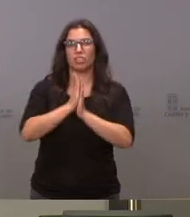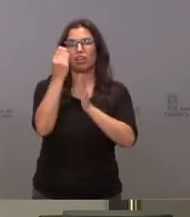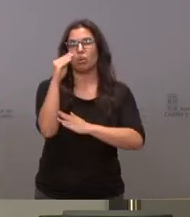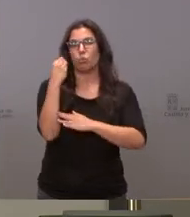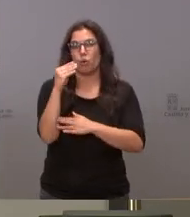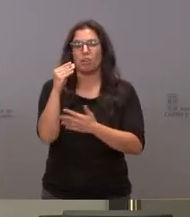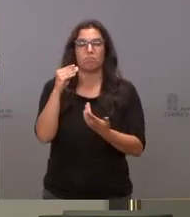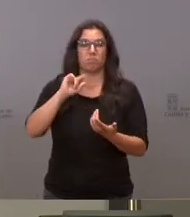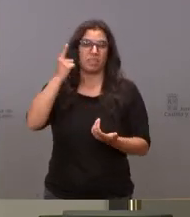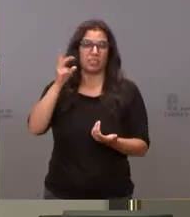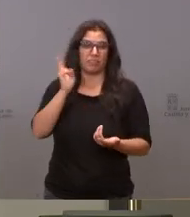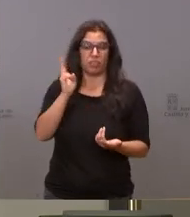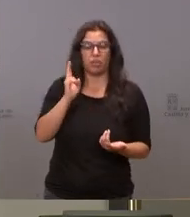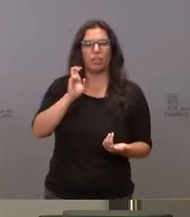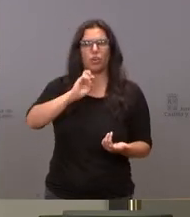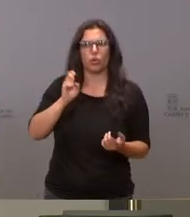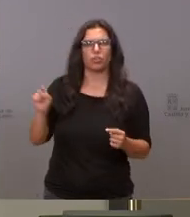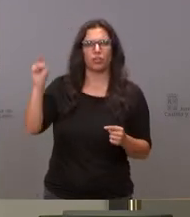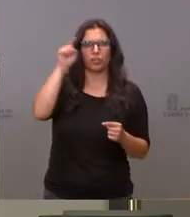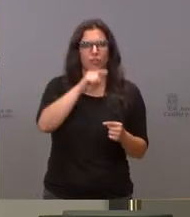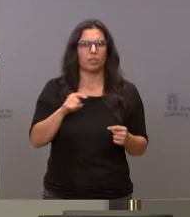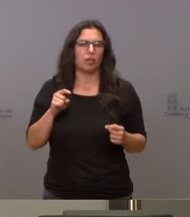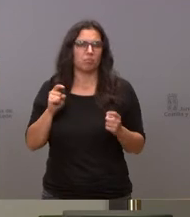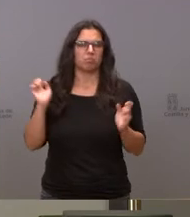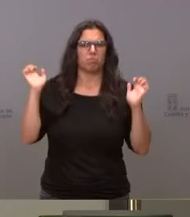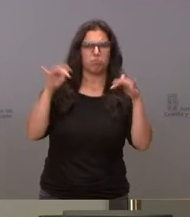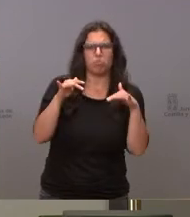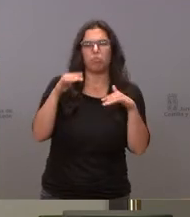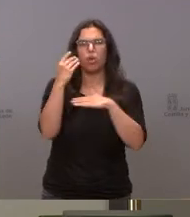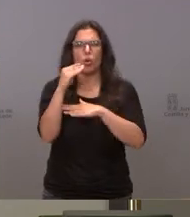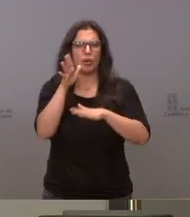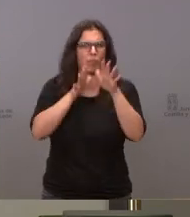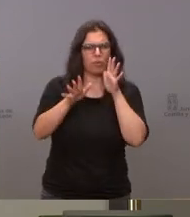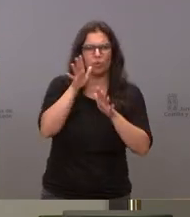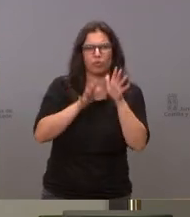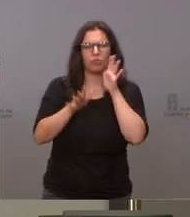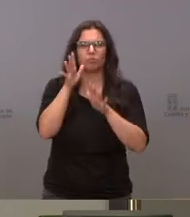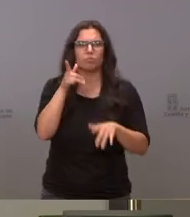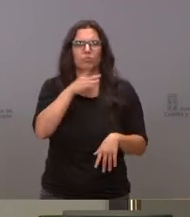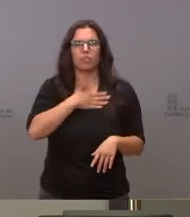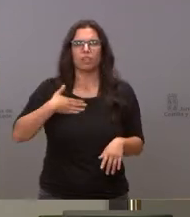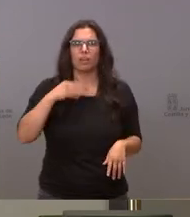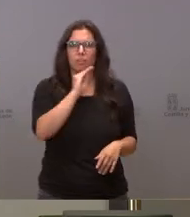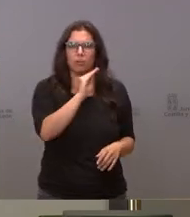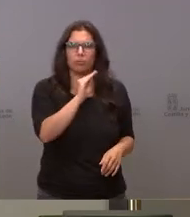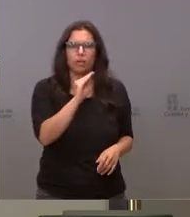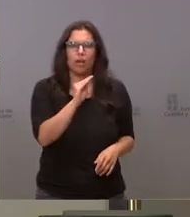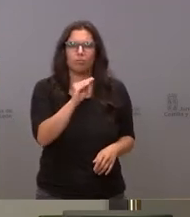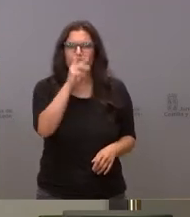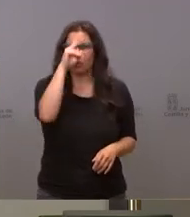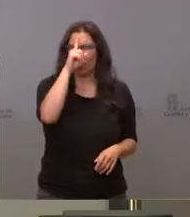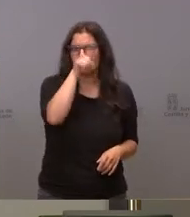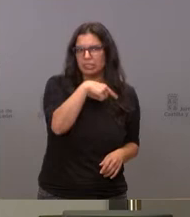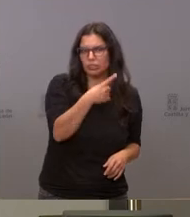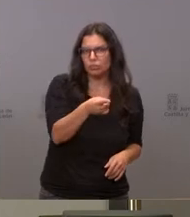provincias en las últimas horas ha habido bastante aglomeración de jóvenes con botellones quería preguntarle si esto le preocupa